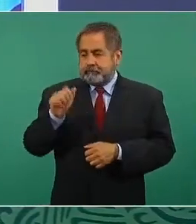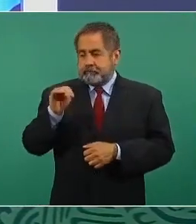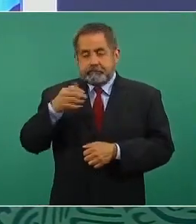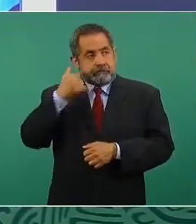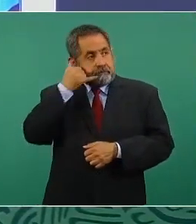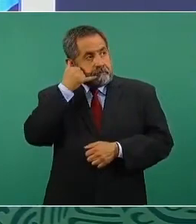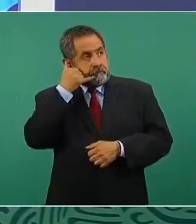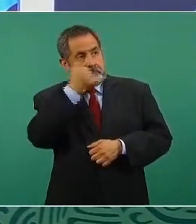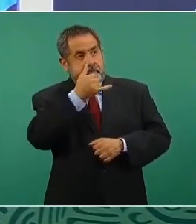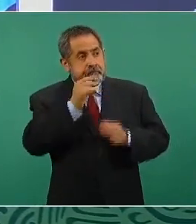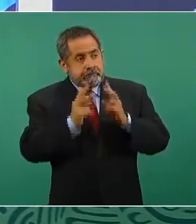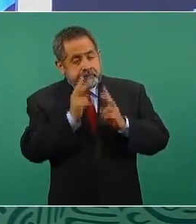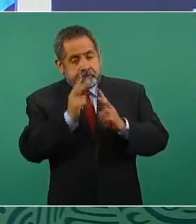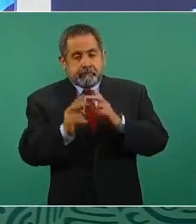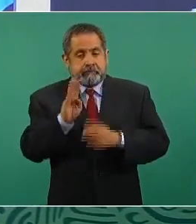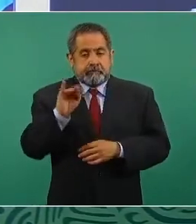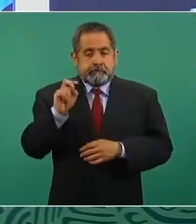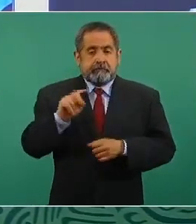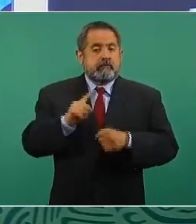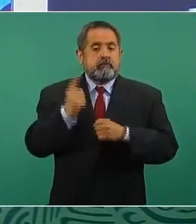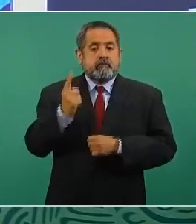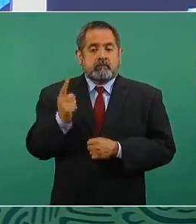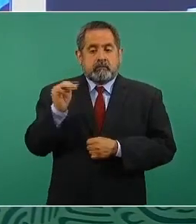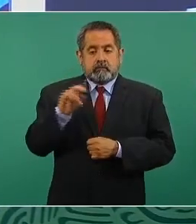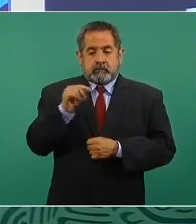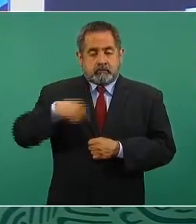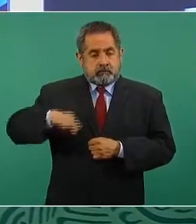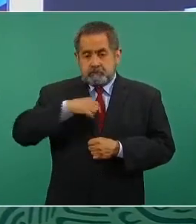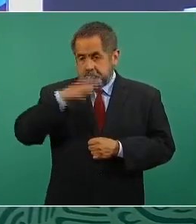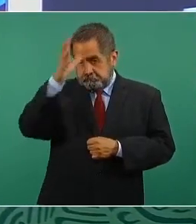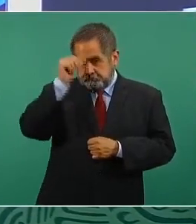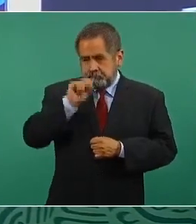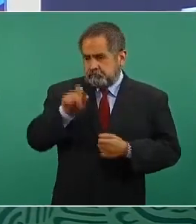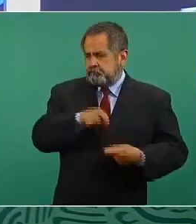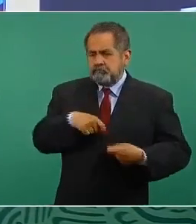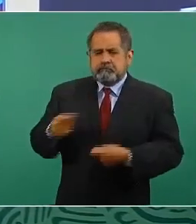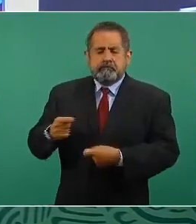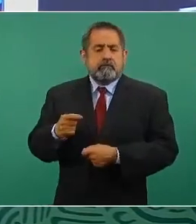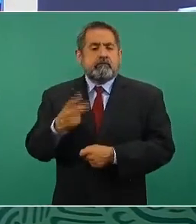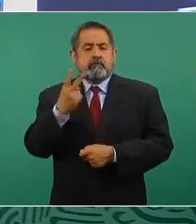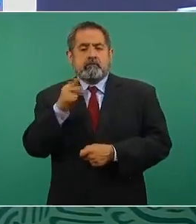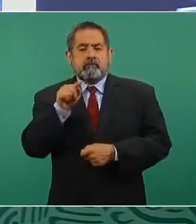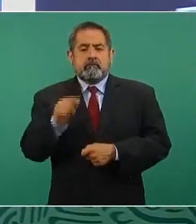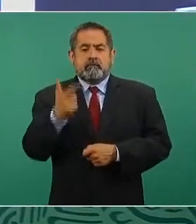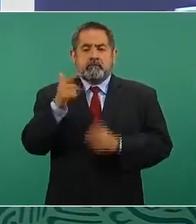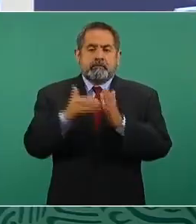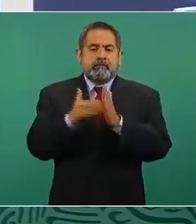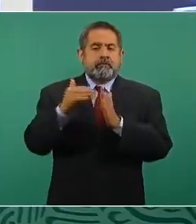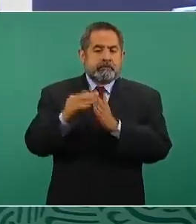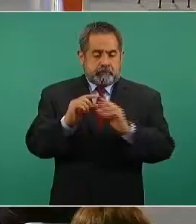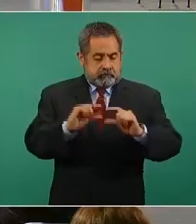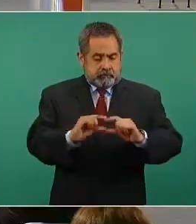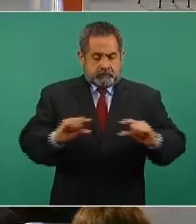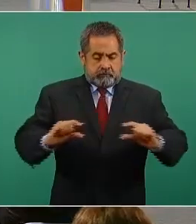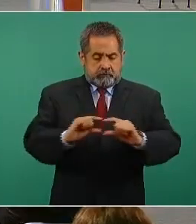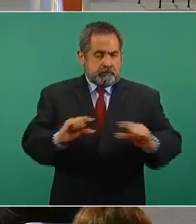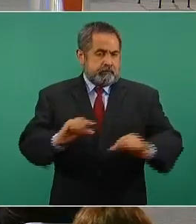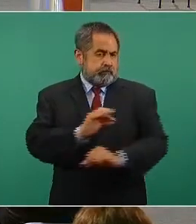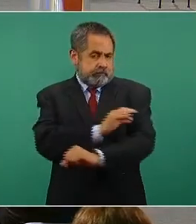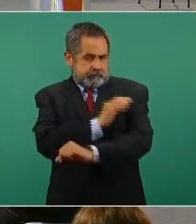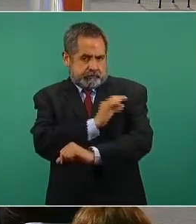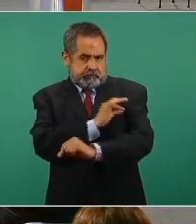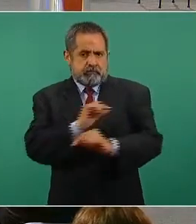fue el primero de marzo. El gobierno de Estados Unidos acordó enviar a México 2.7 millones de dosis de vacunas.